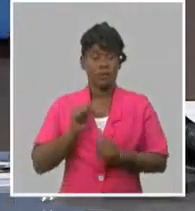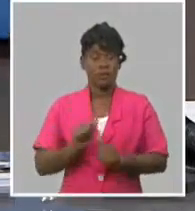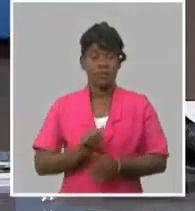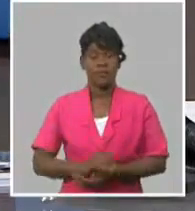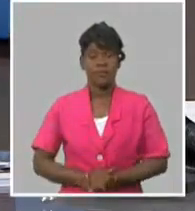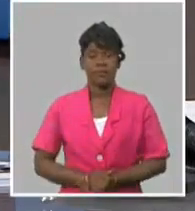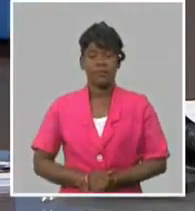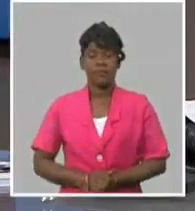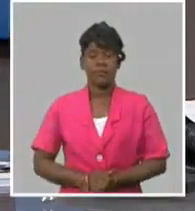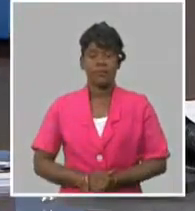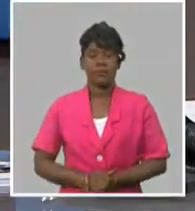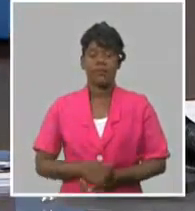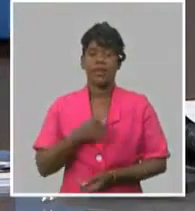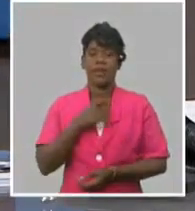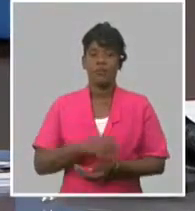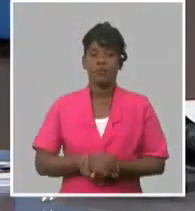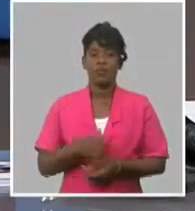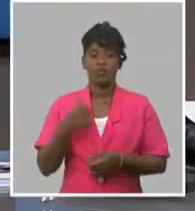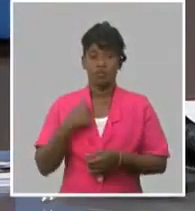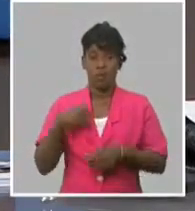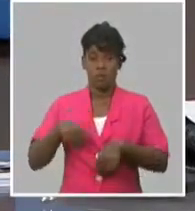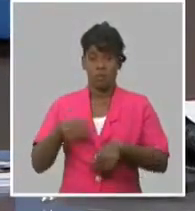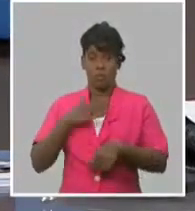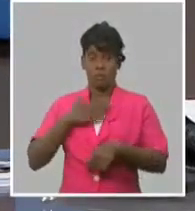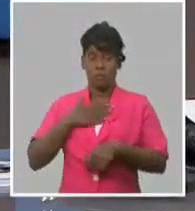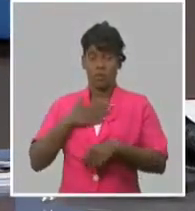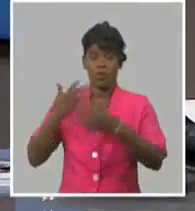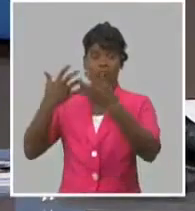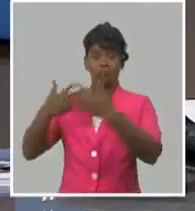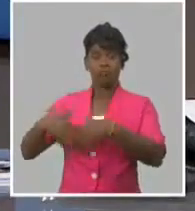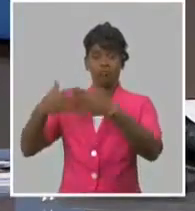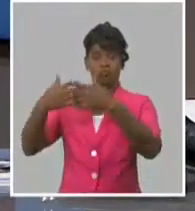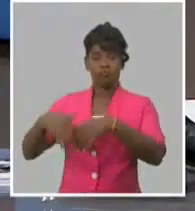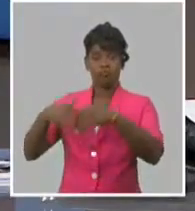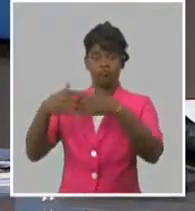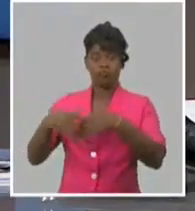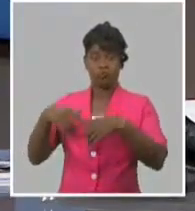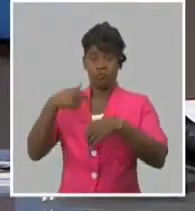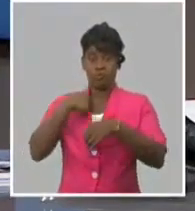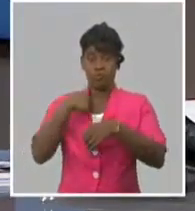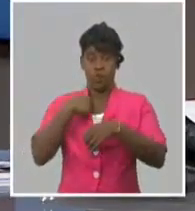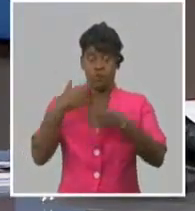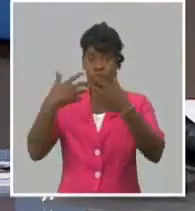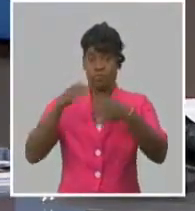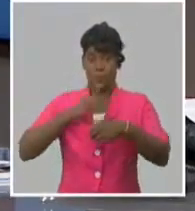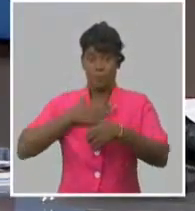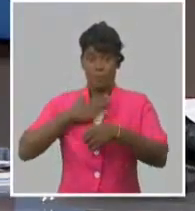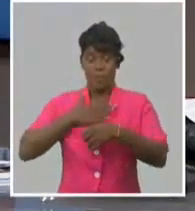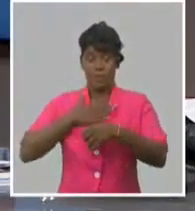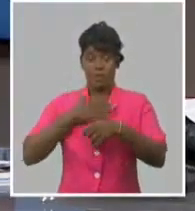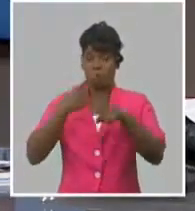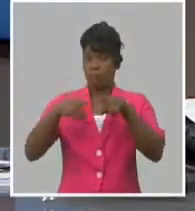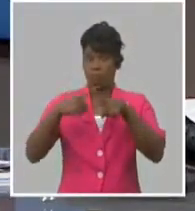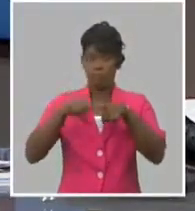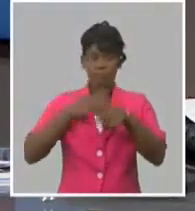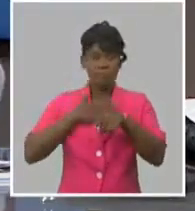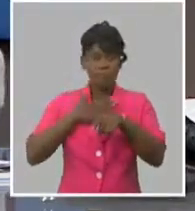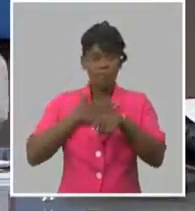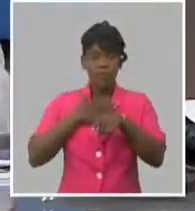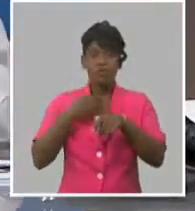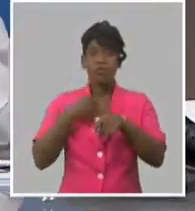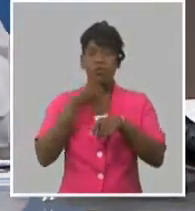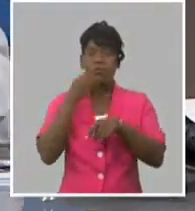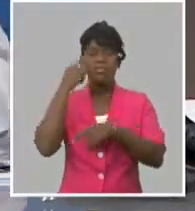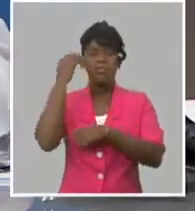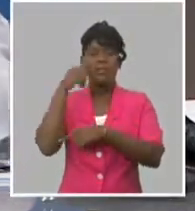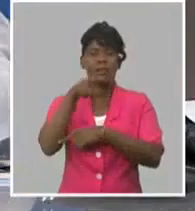todos, que si yo produzco algo tengo que saber exactamente quién está dispuesto a comprar esos productos. Imagínate tú decir esto aquí en Cuba